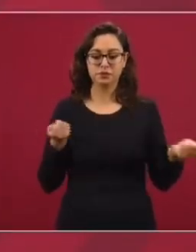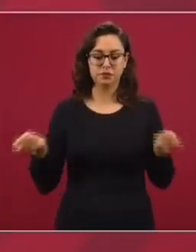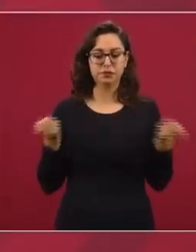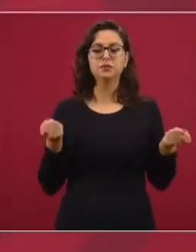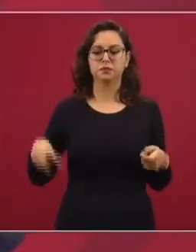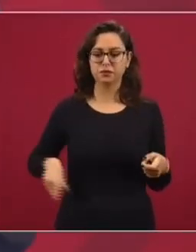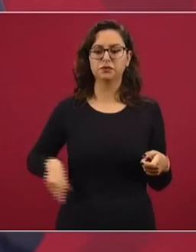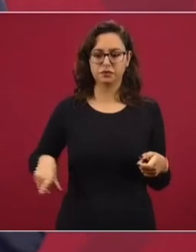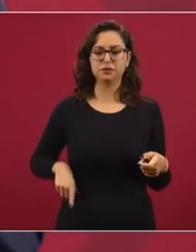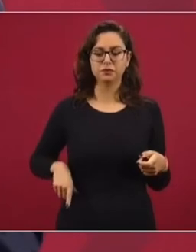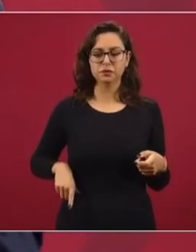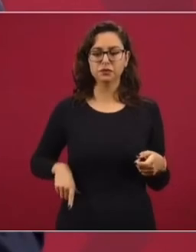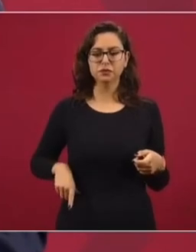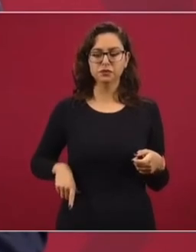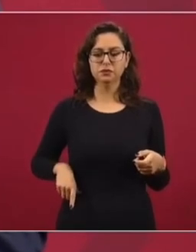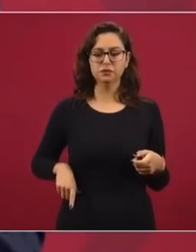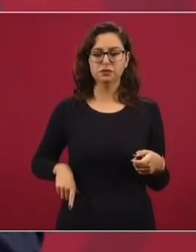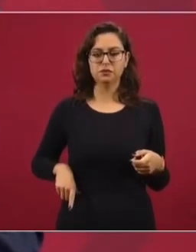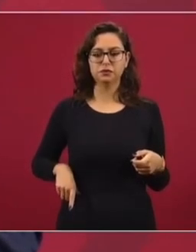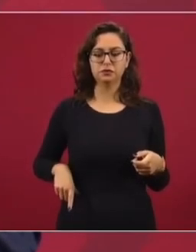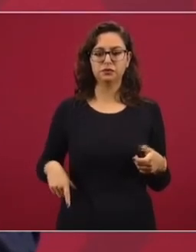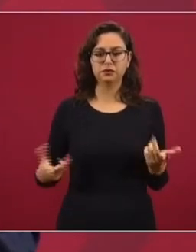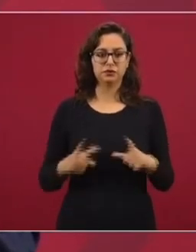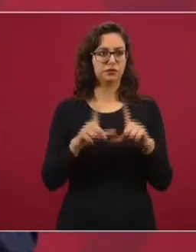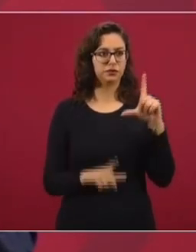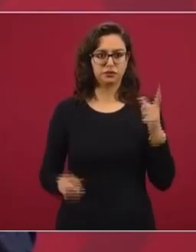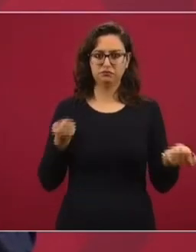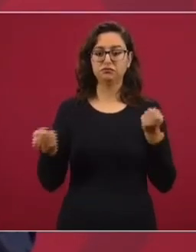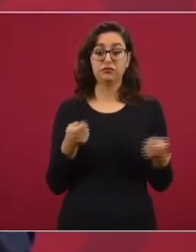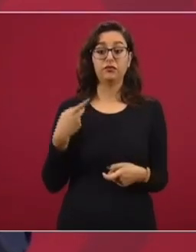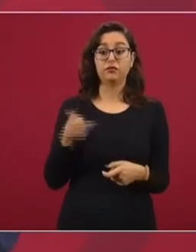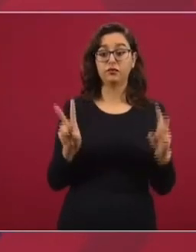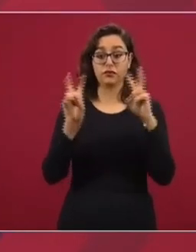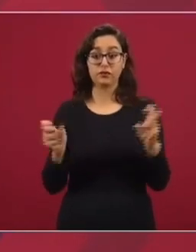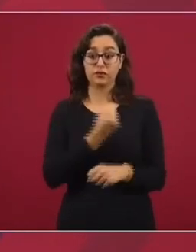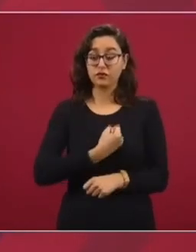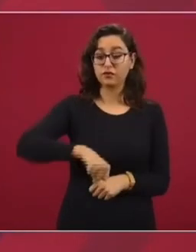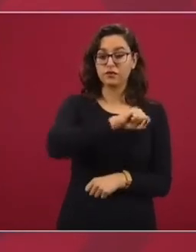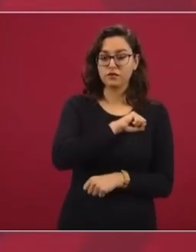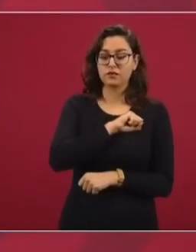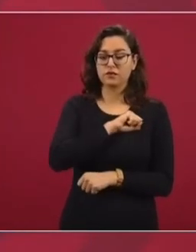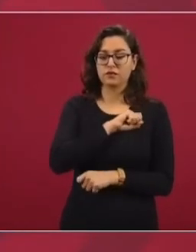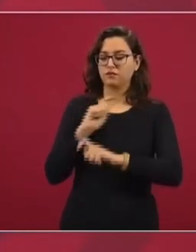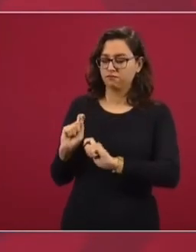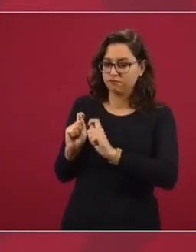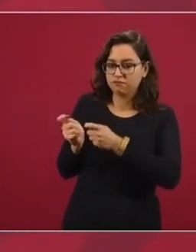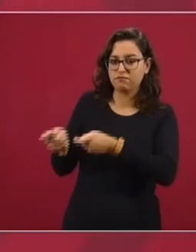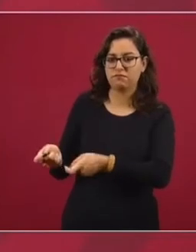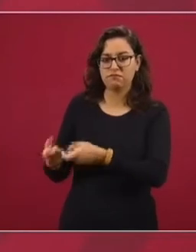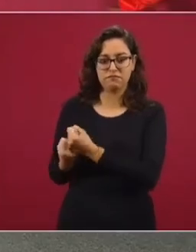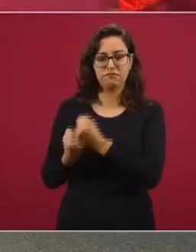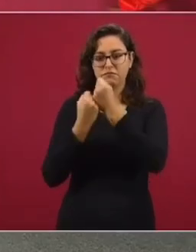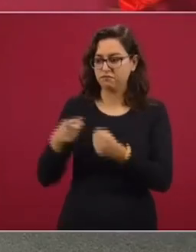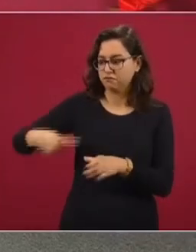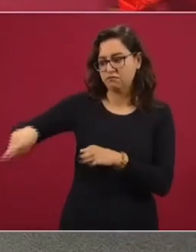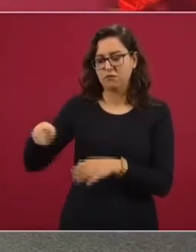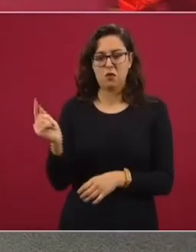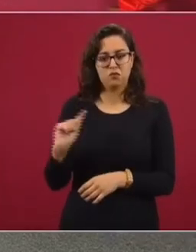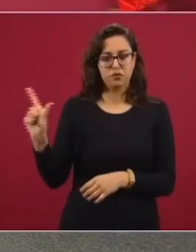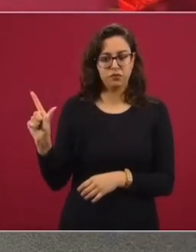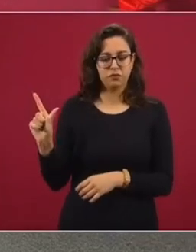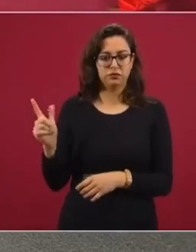responsables del gobierno, de la República, pero nos apoyamos en profesionales,